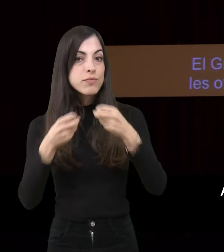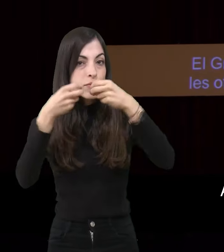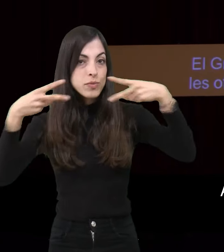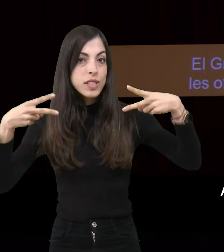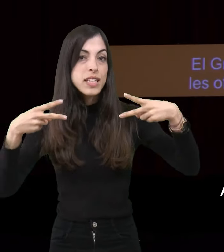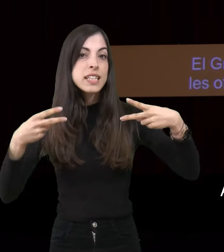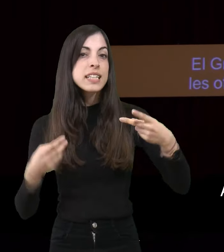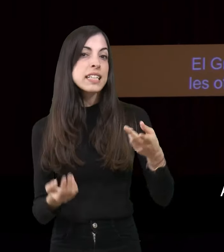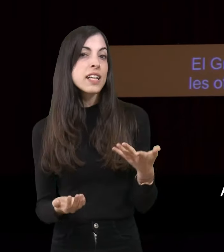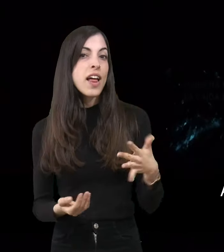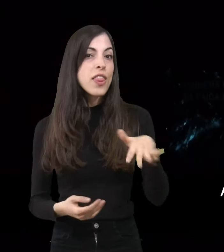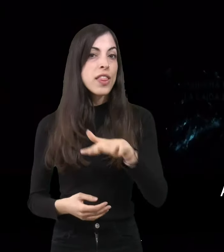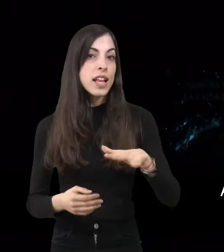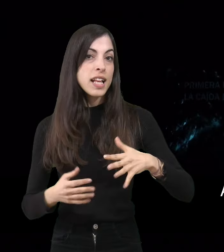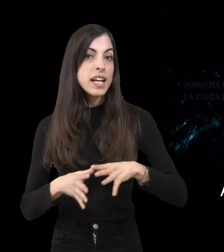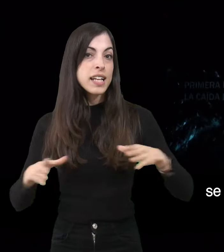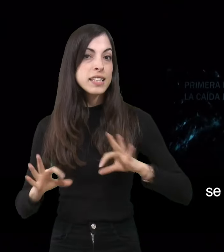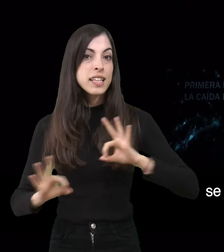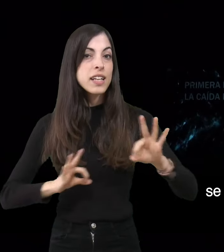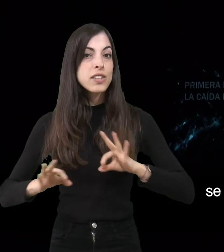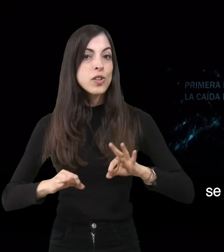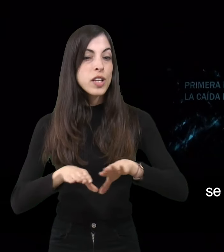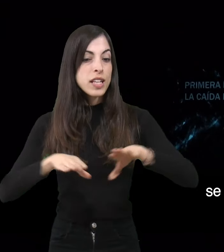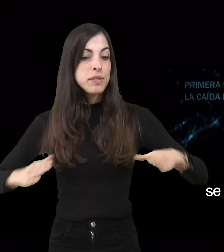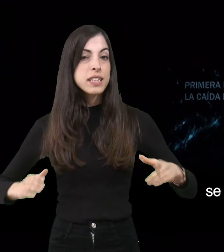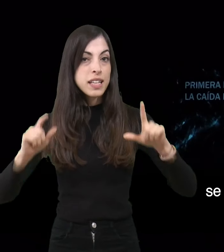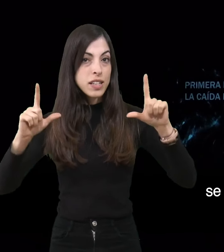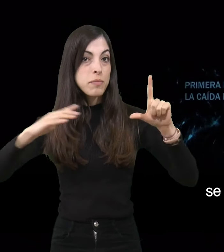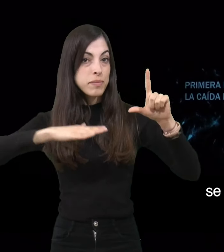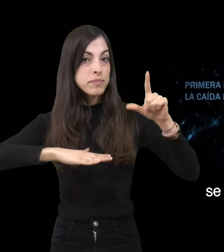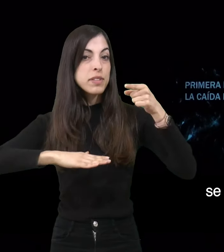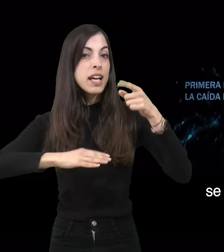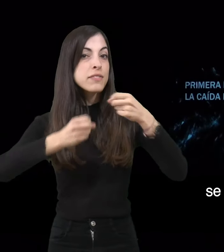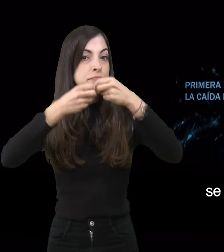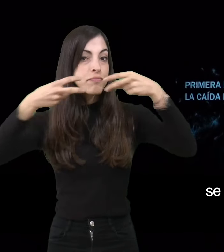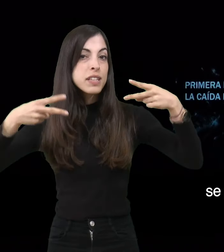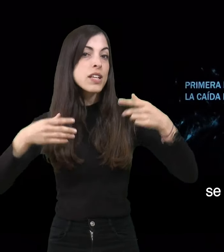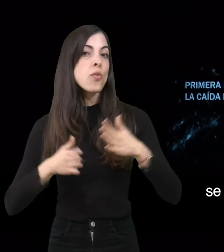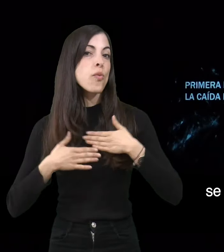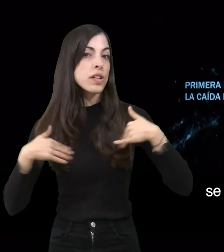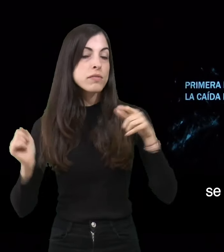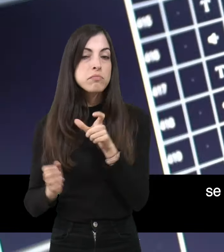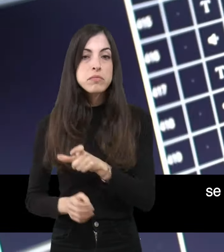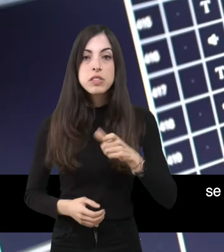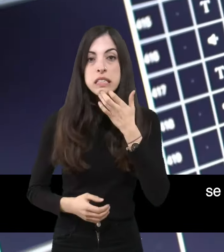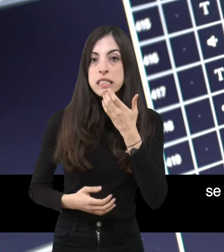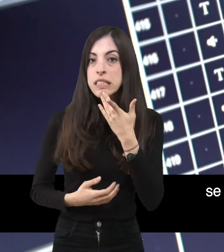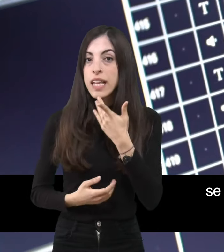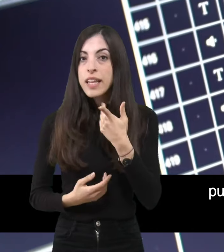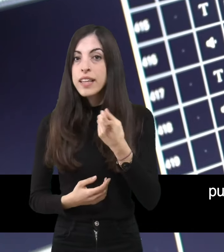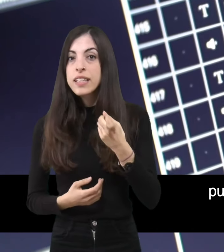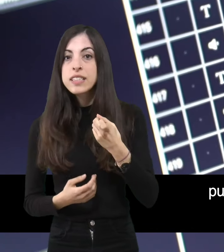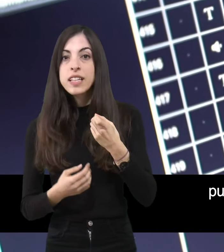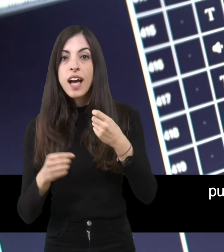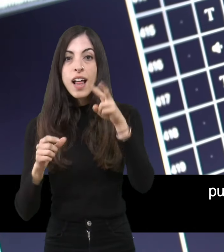sobretitulación, que en el caso del Gran Teatro se proyecta en una pantalla justo encima del escenario y donde cualquier persona que lo